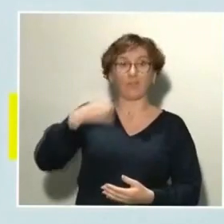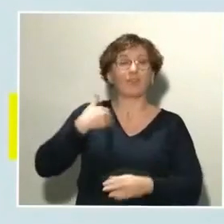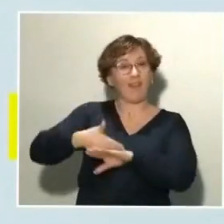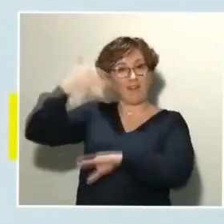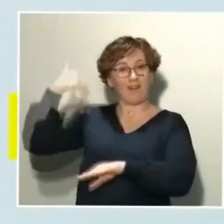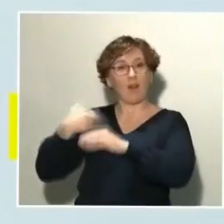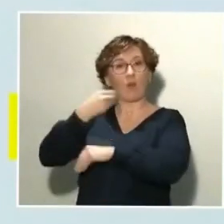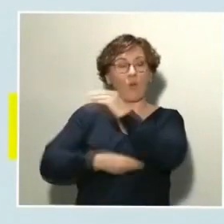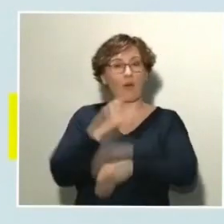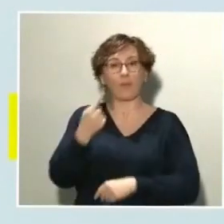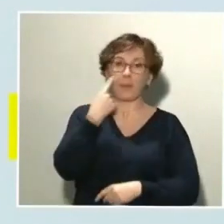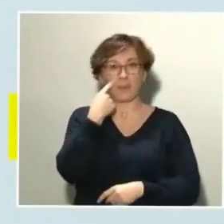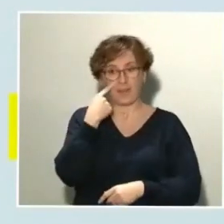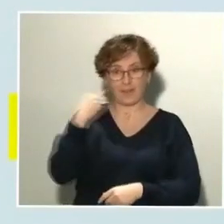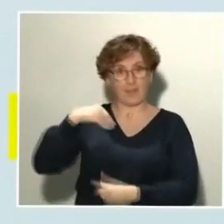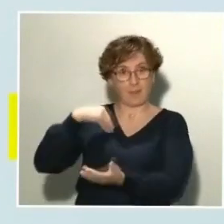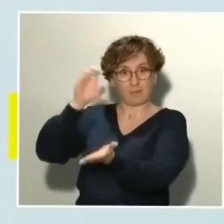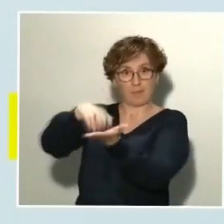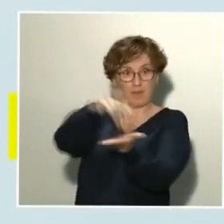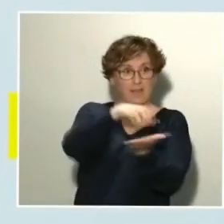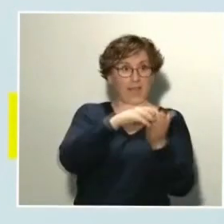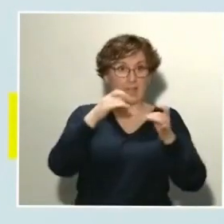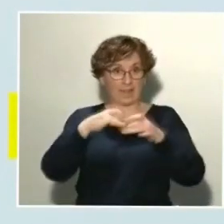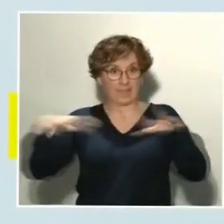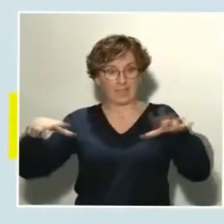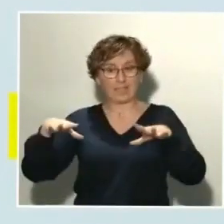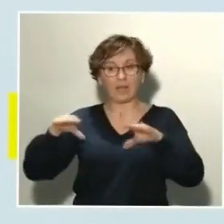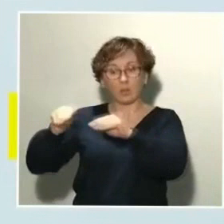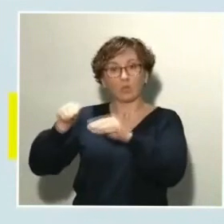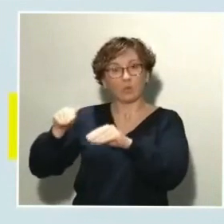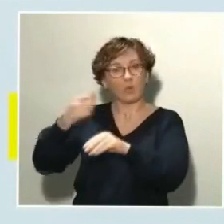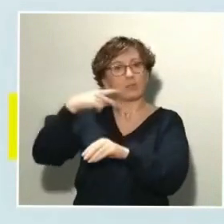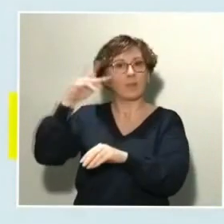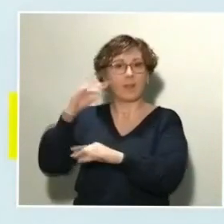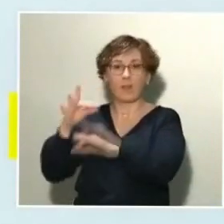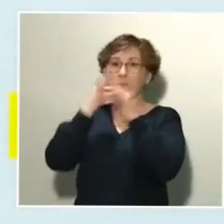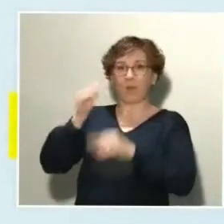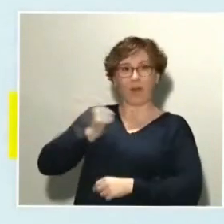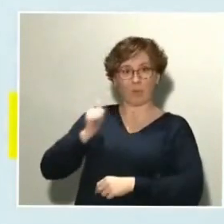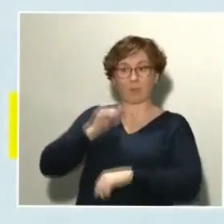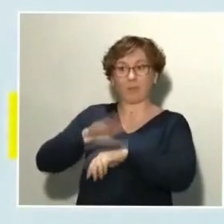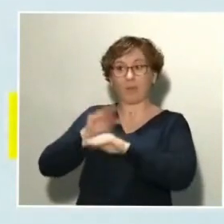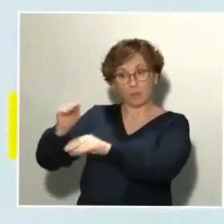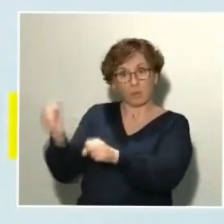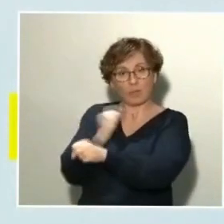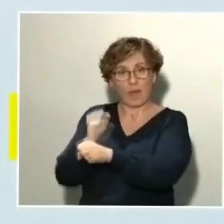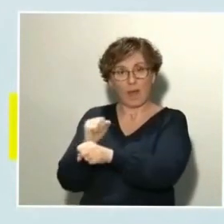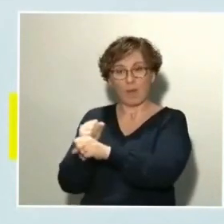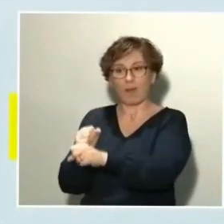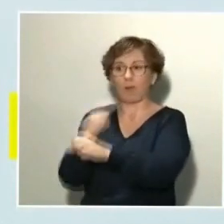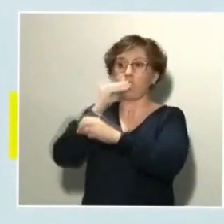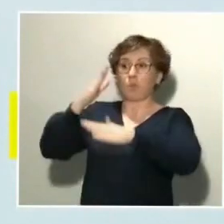instalaciones críticas y para poder asumir esos cometidos a partir de mañana mismo.